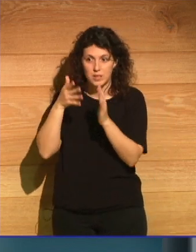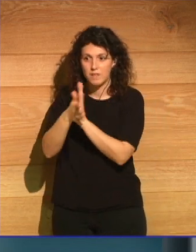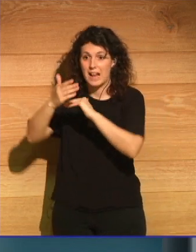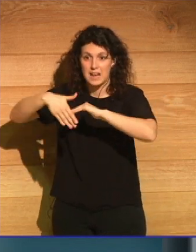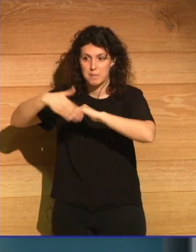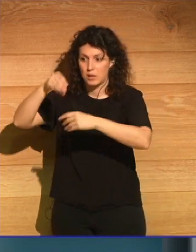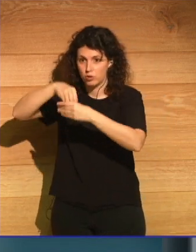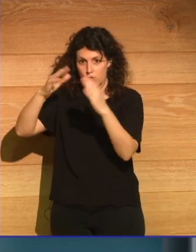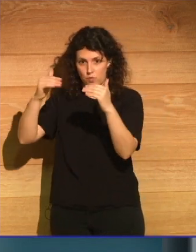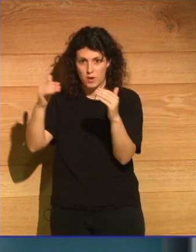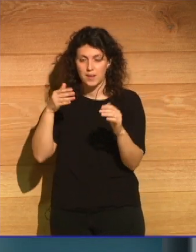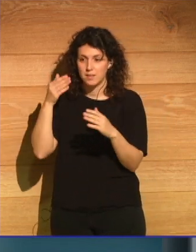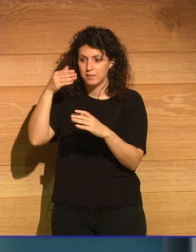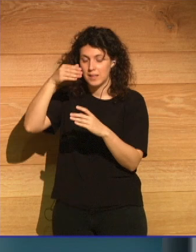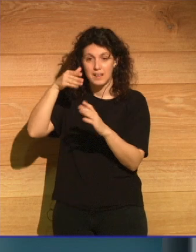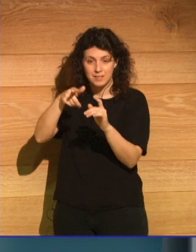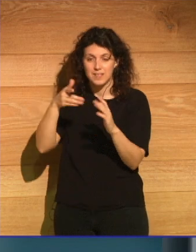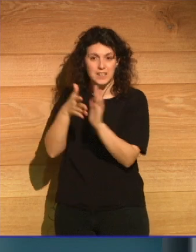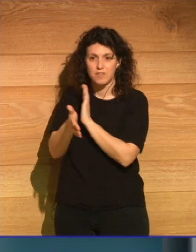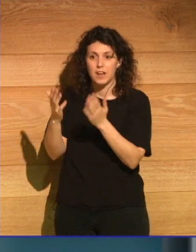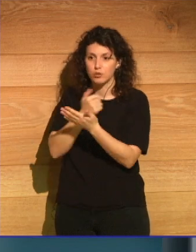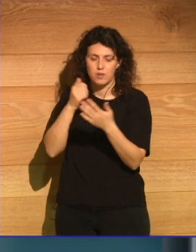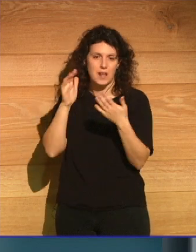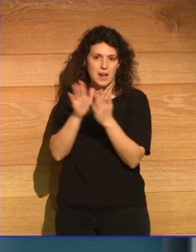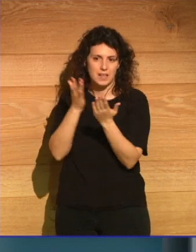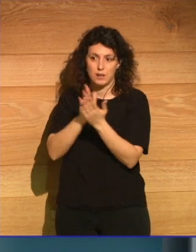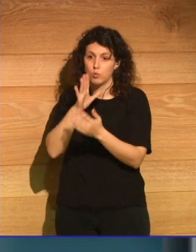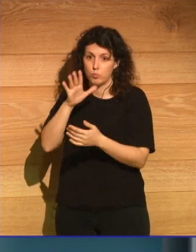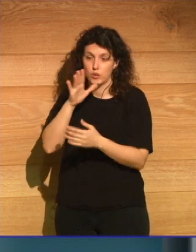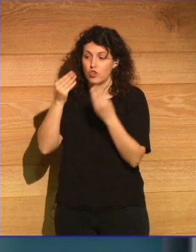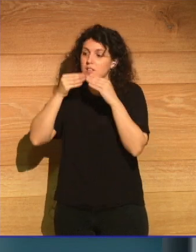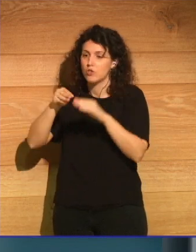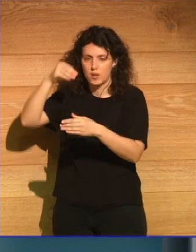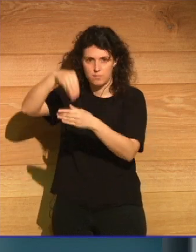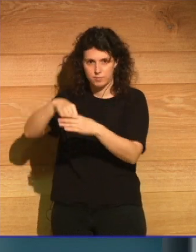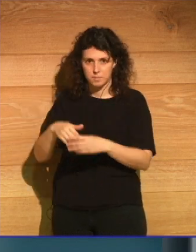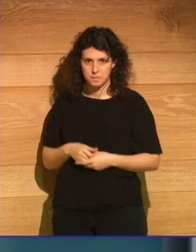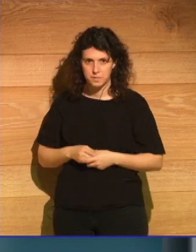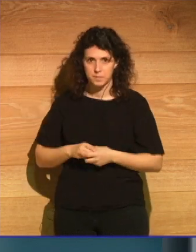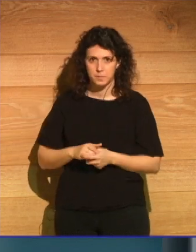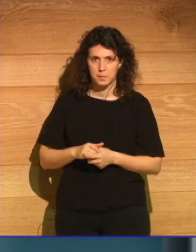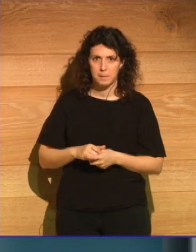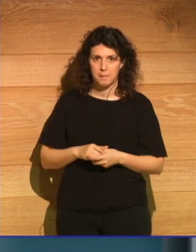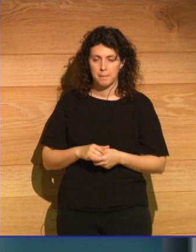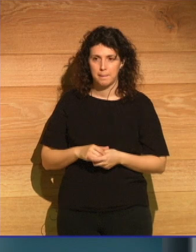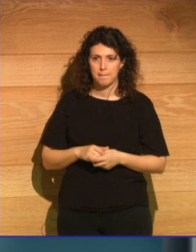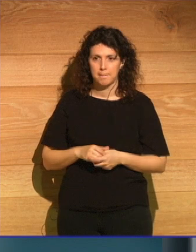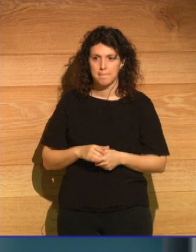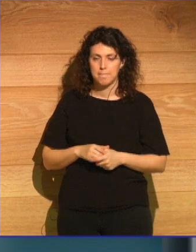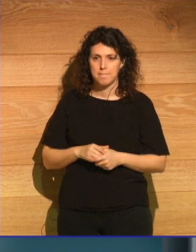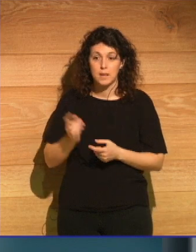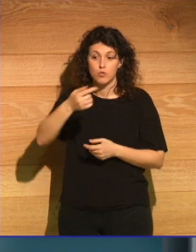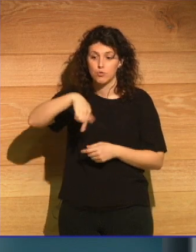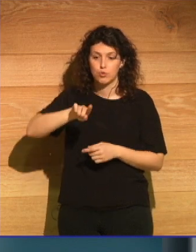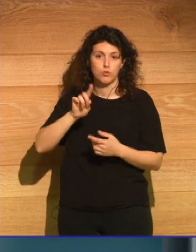pasa con toda la literatura. Para eso están las historias. Y cuando nos